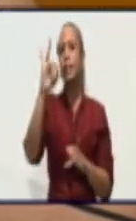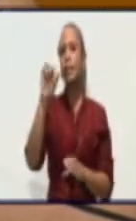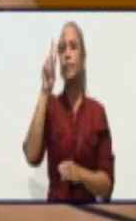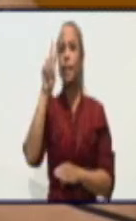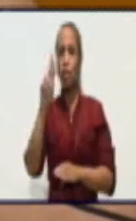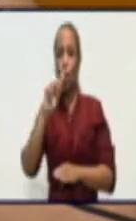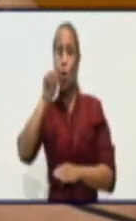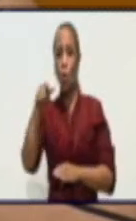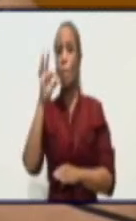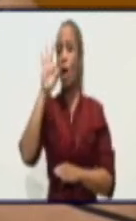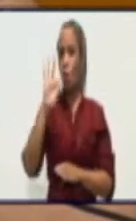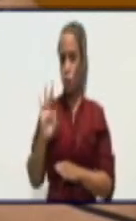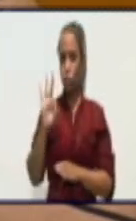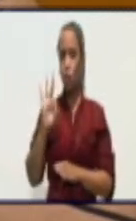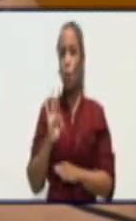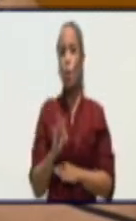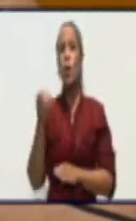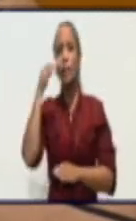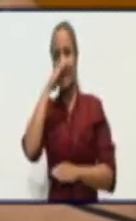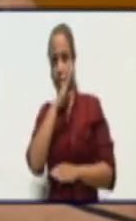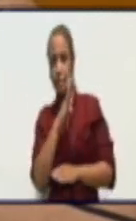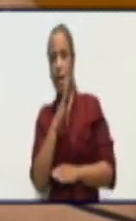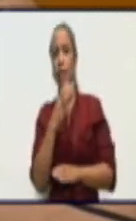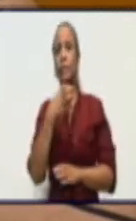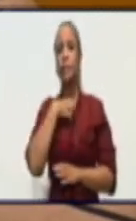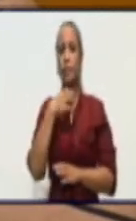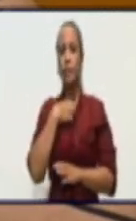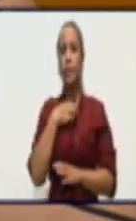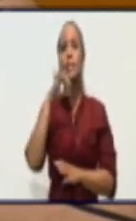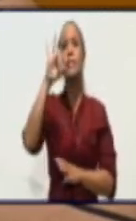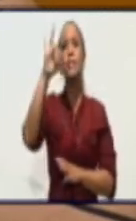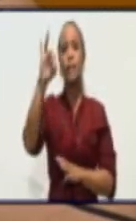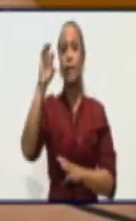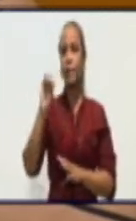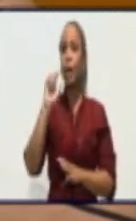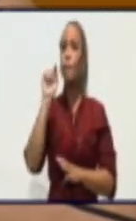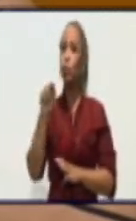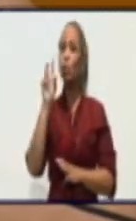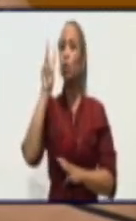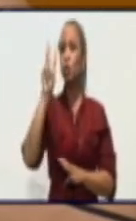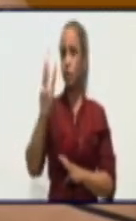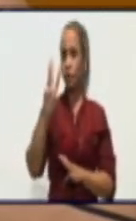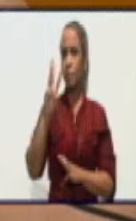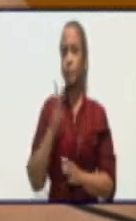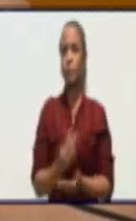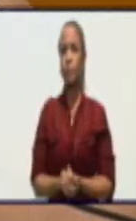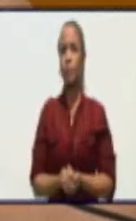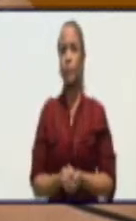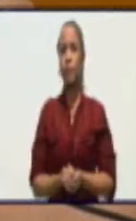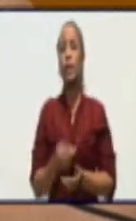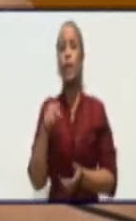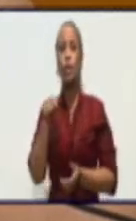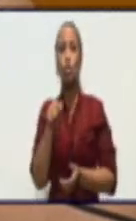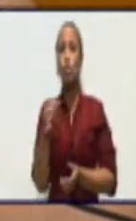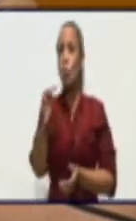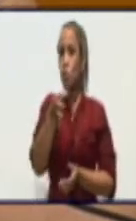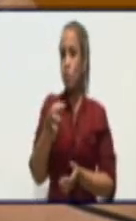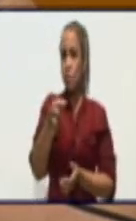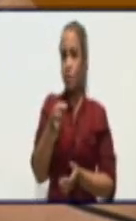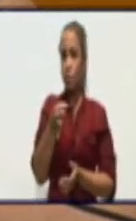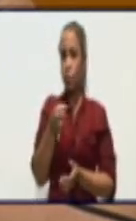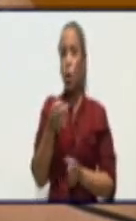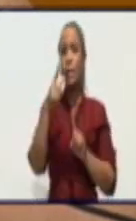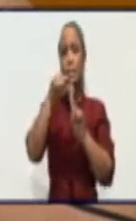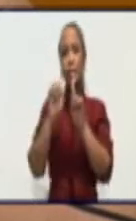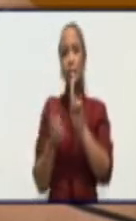,8. El municipio de Guisa tiene una tasa de 70,3. O sea, que estos son los municipios que tienen su tasa